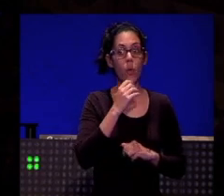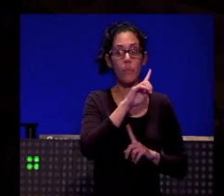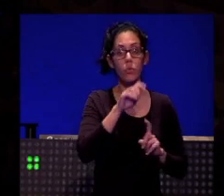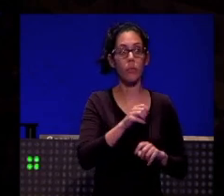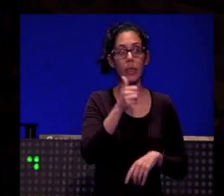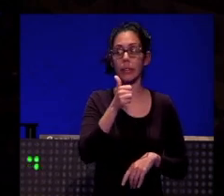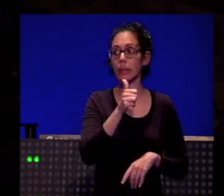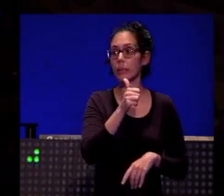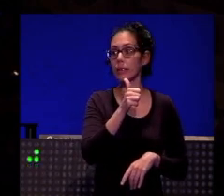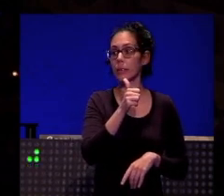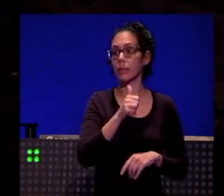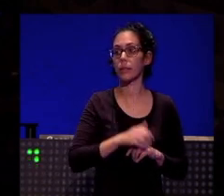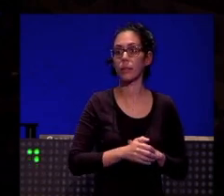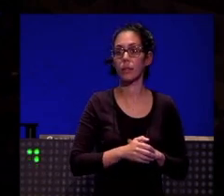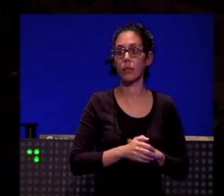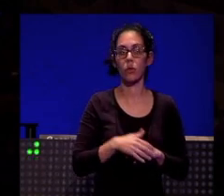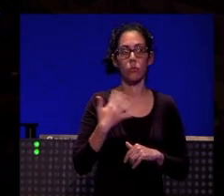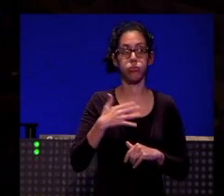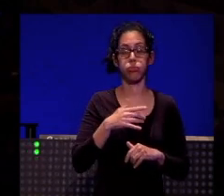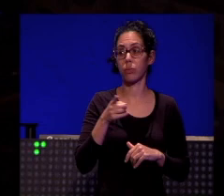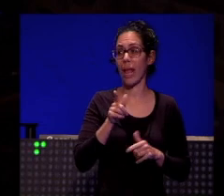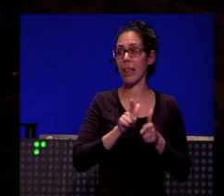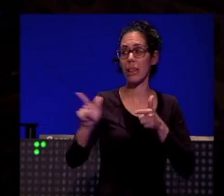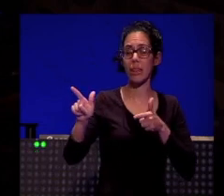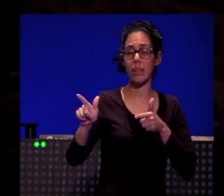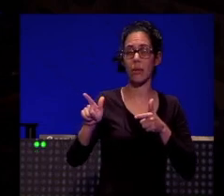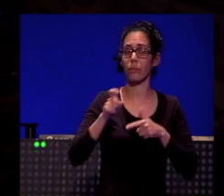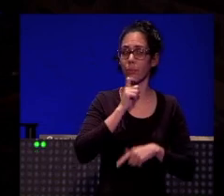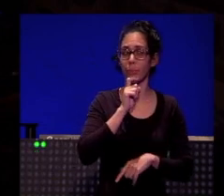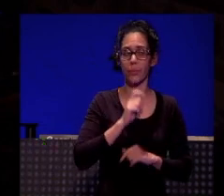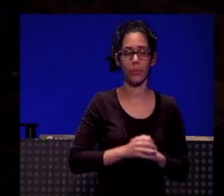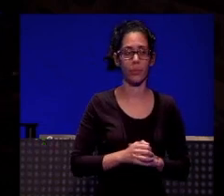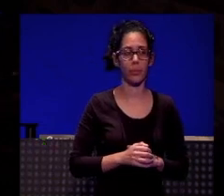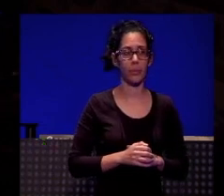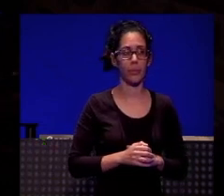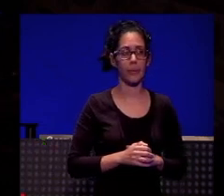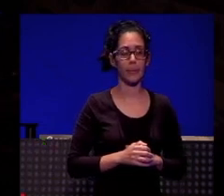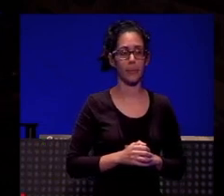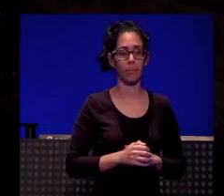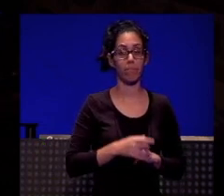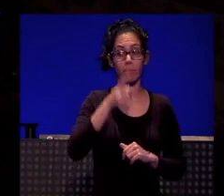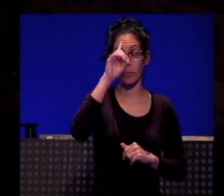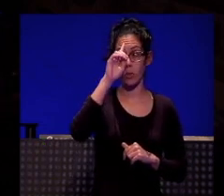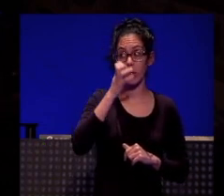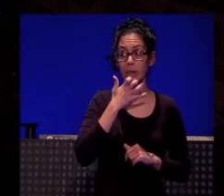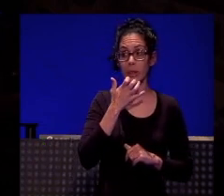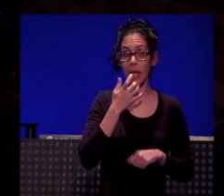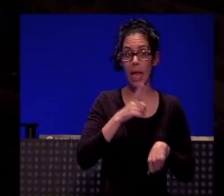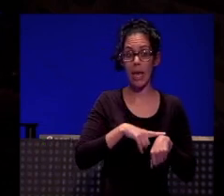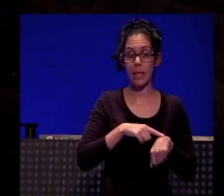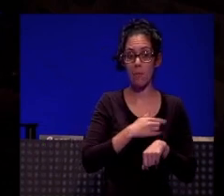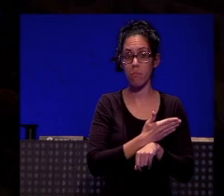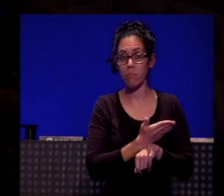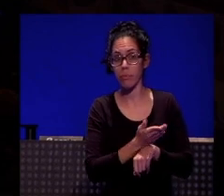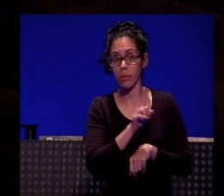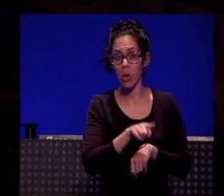¿no? Uy, ahí está más complicado a necesitar trabajo en equipo a ver no sé si estoy en tiempo de descuento mucho